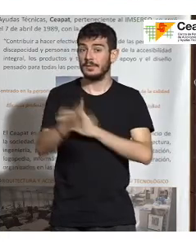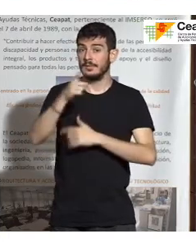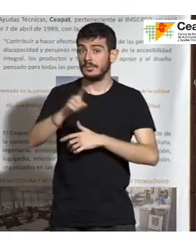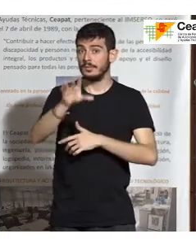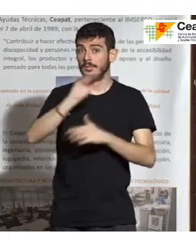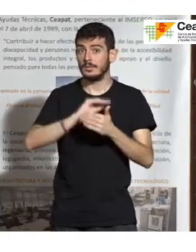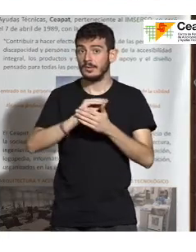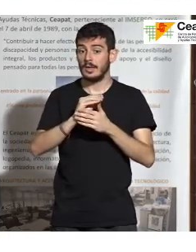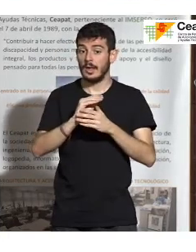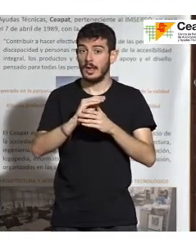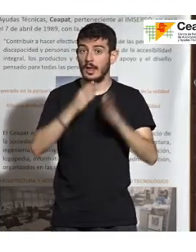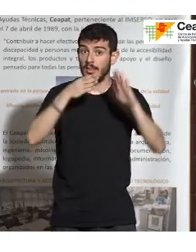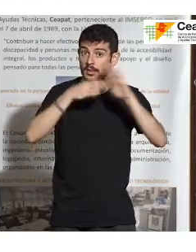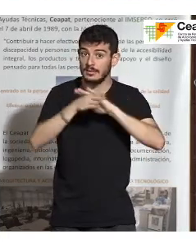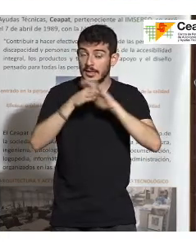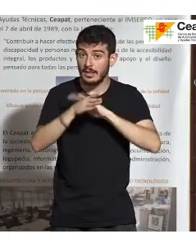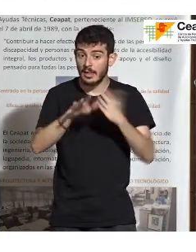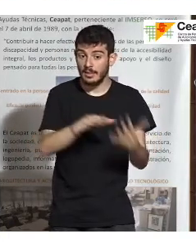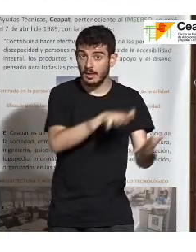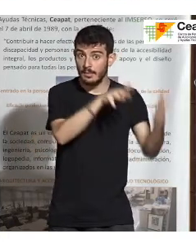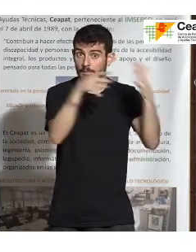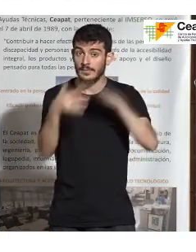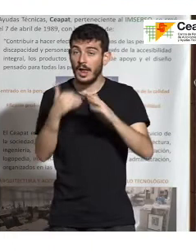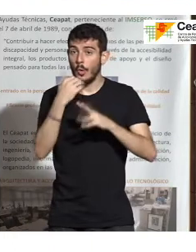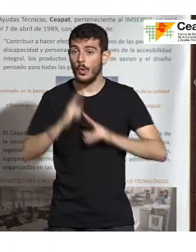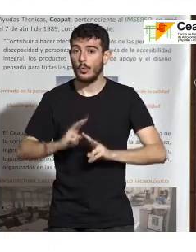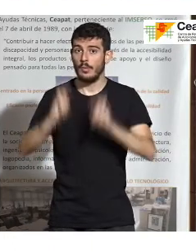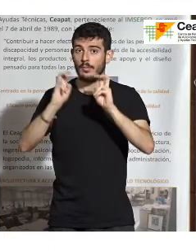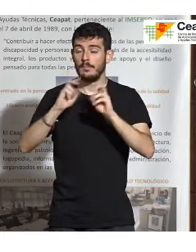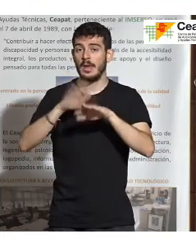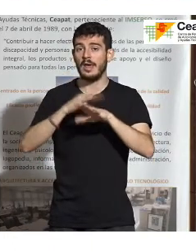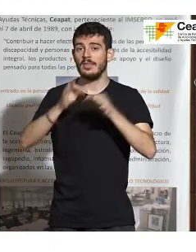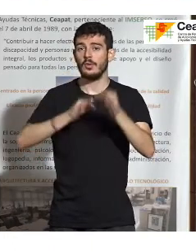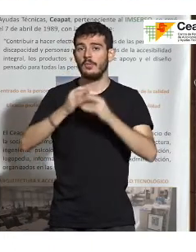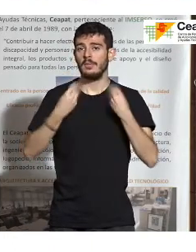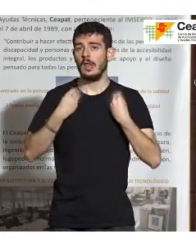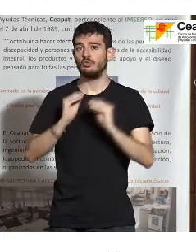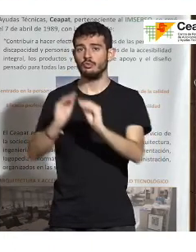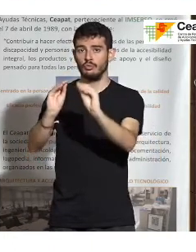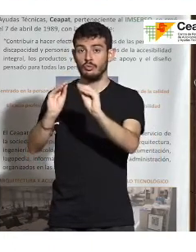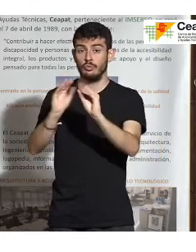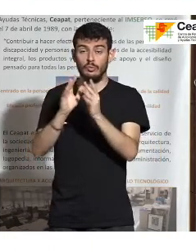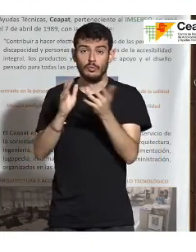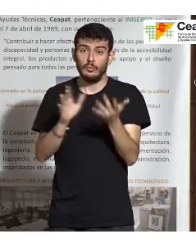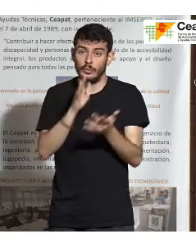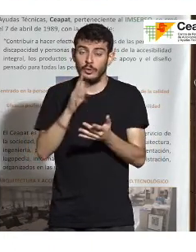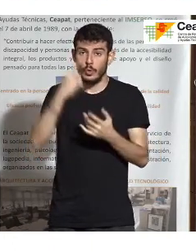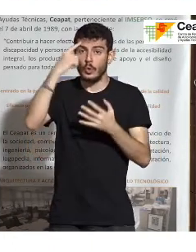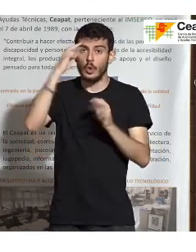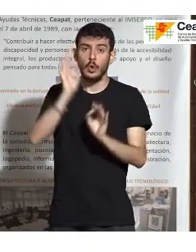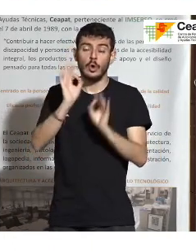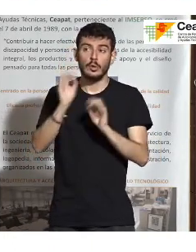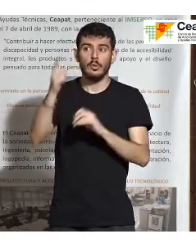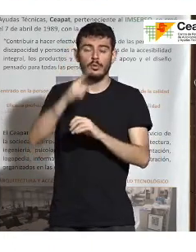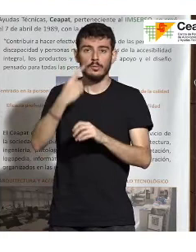accesibilidad era una innovación en su ciclo de vida, porque ellos están, lógicamente, están continuamente